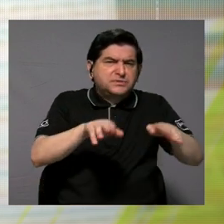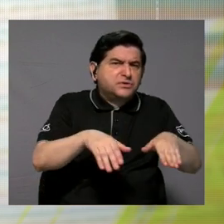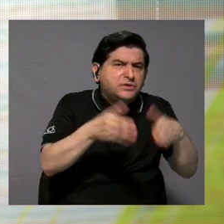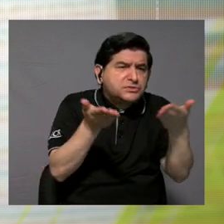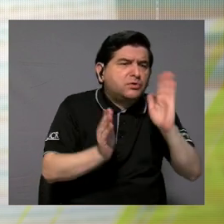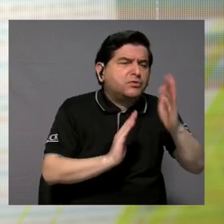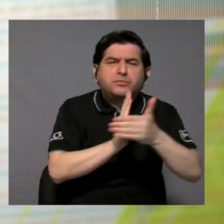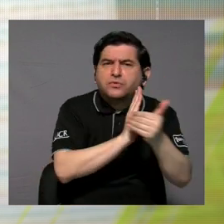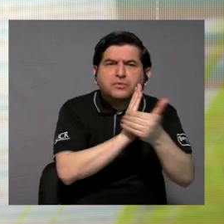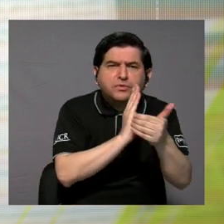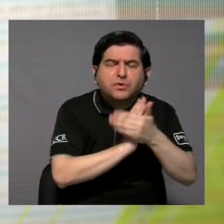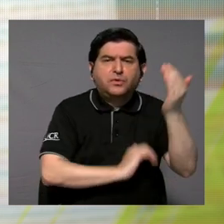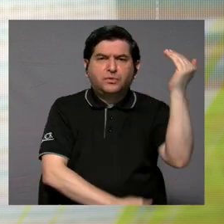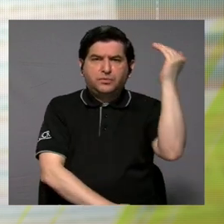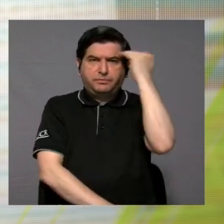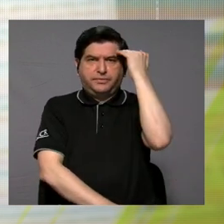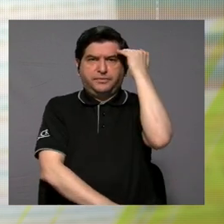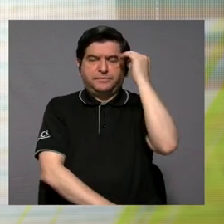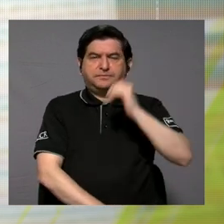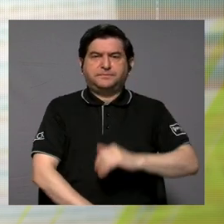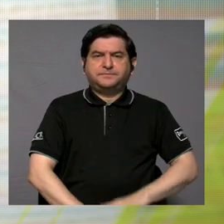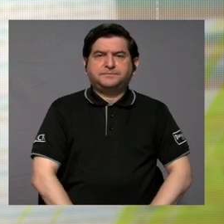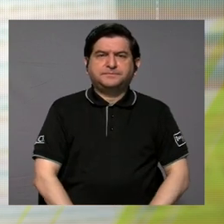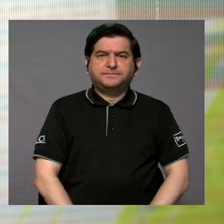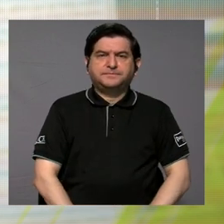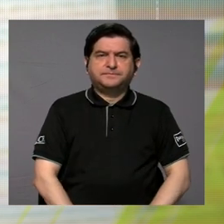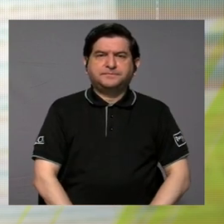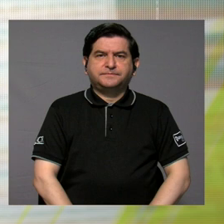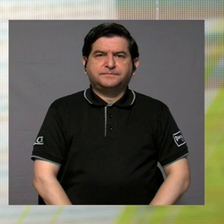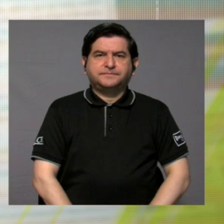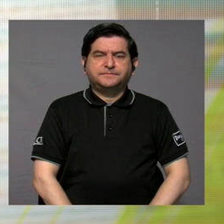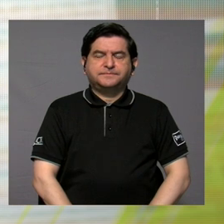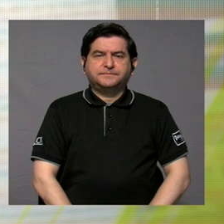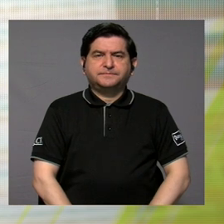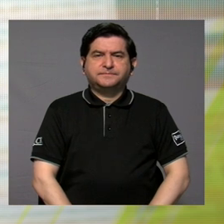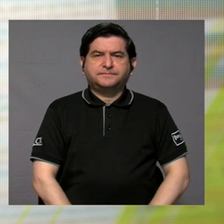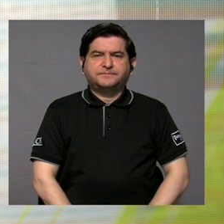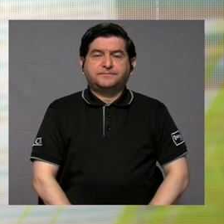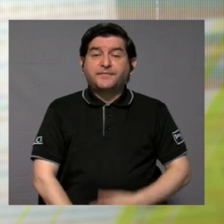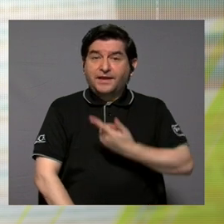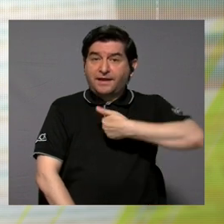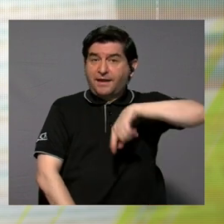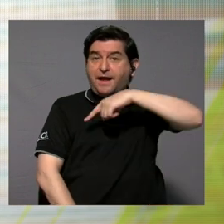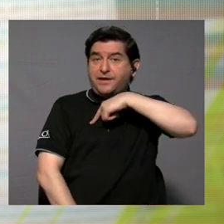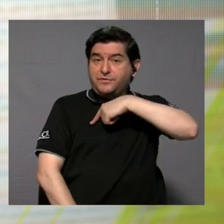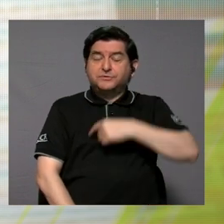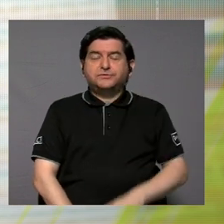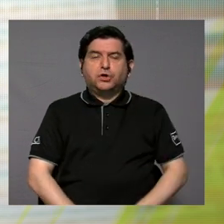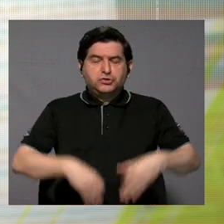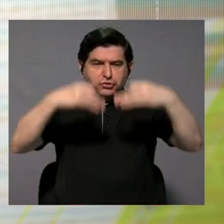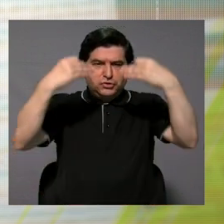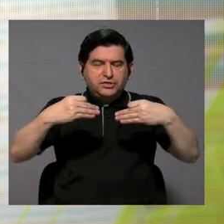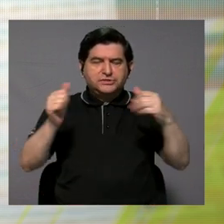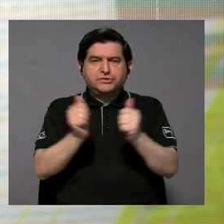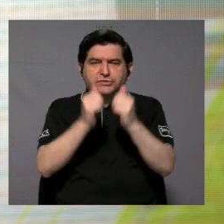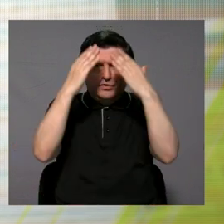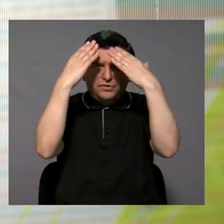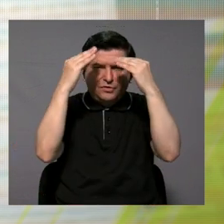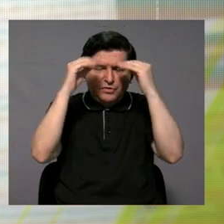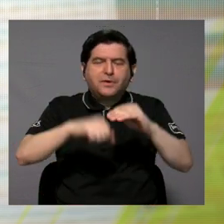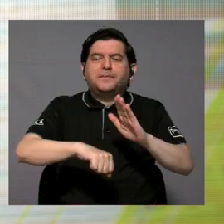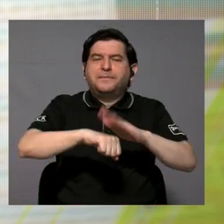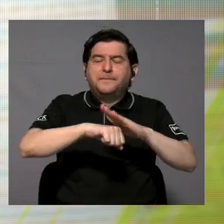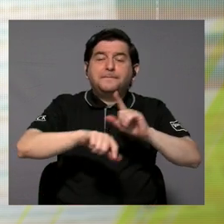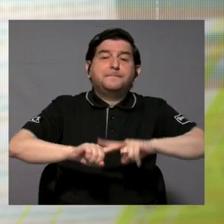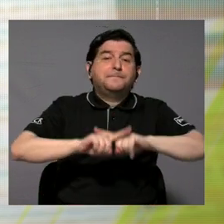en cuanto a habilidades, en cuanto a conocimientos. Y pues esto nos permite tomar decisiones informadas, pero